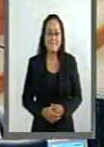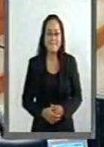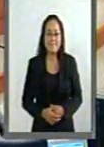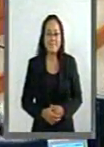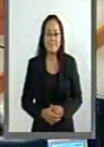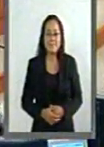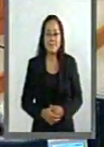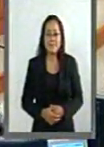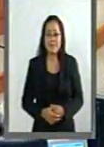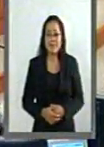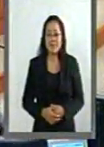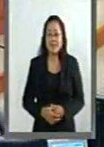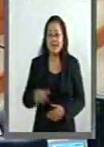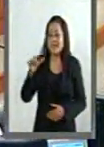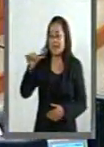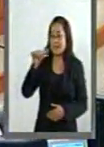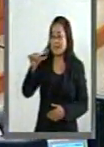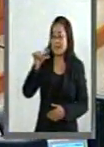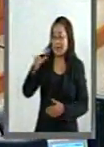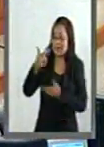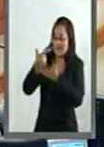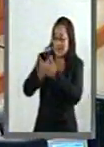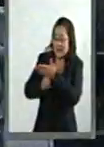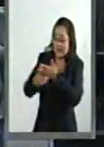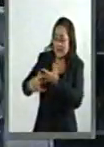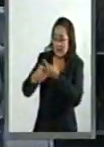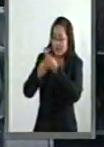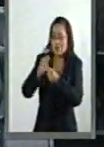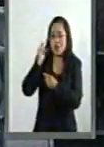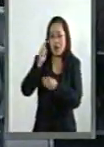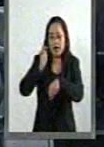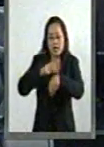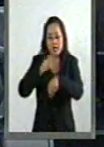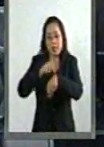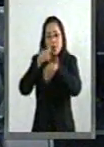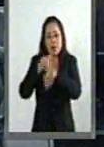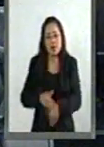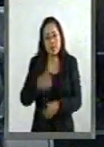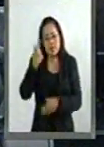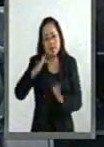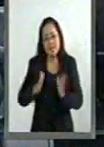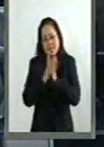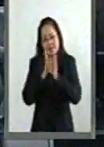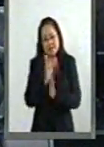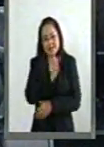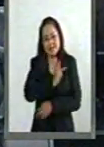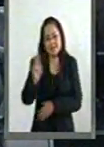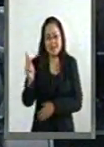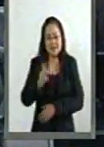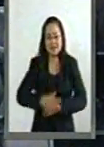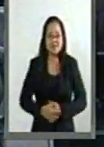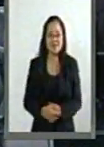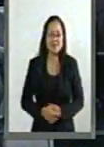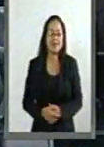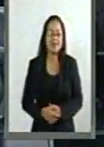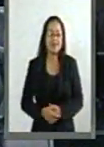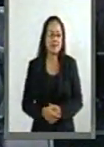Tenemos más de 16 oradores. Ojalá que podamos apegarnos al tiempo para que todos puedan participar. Gracias.